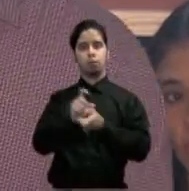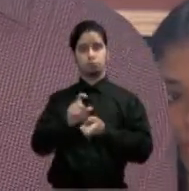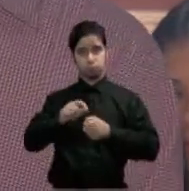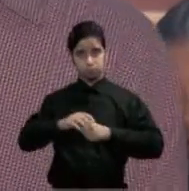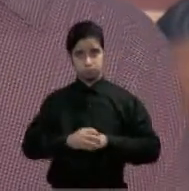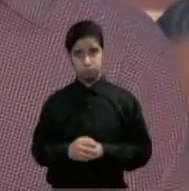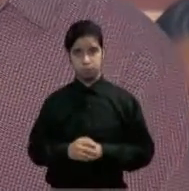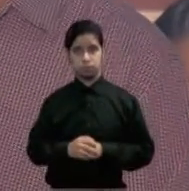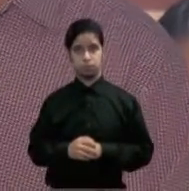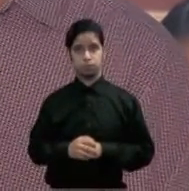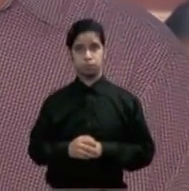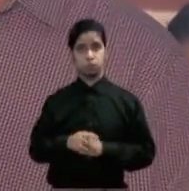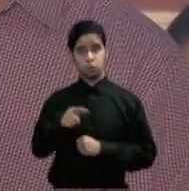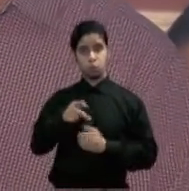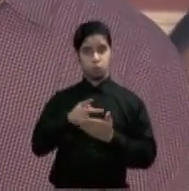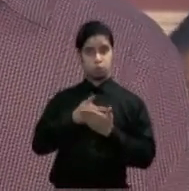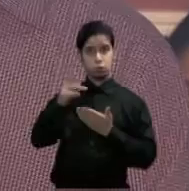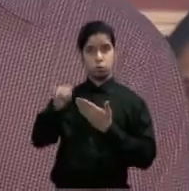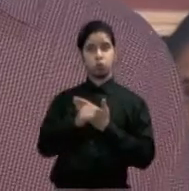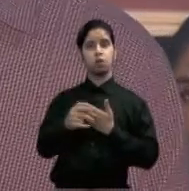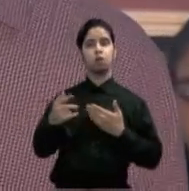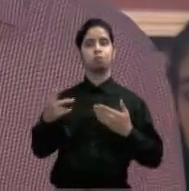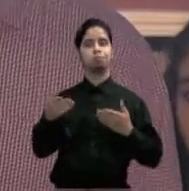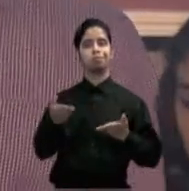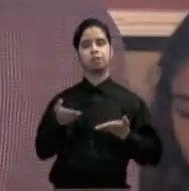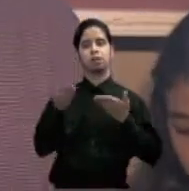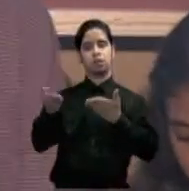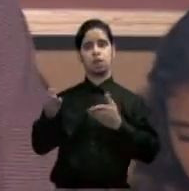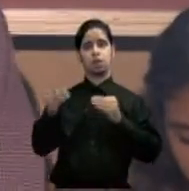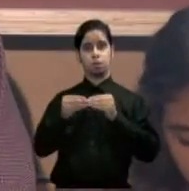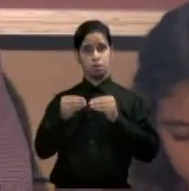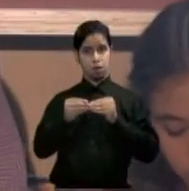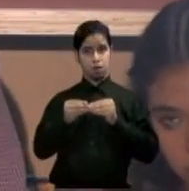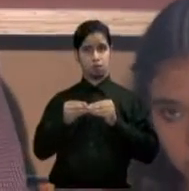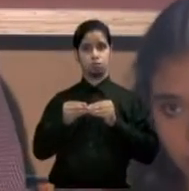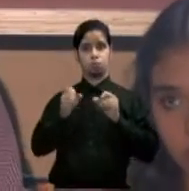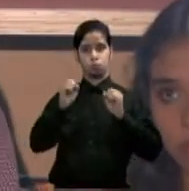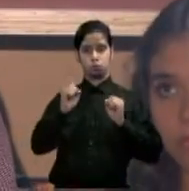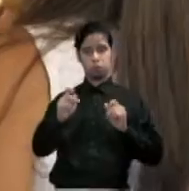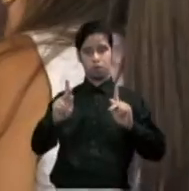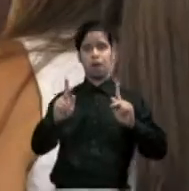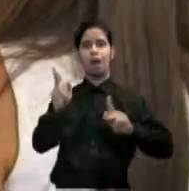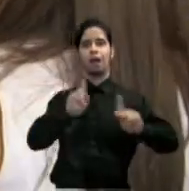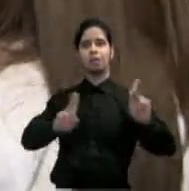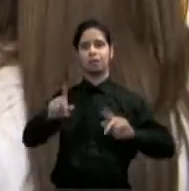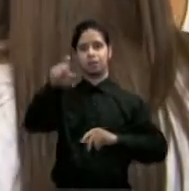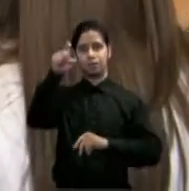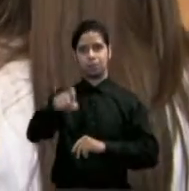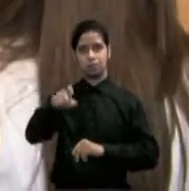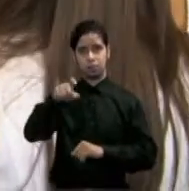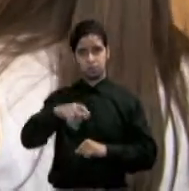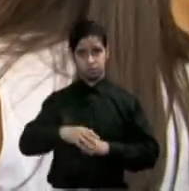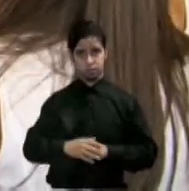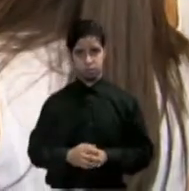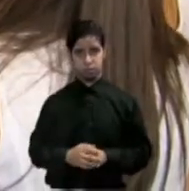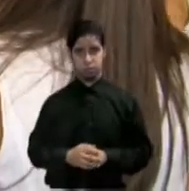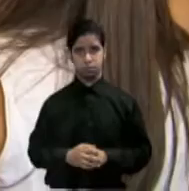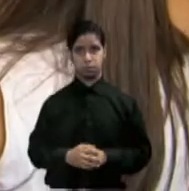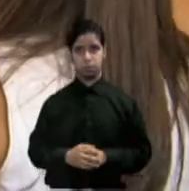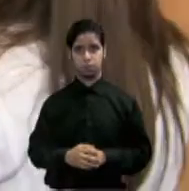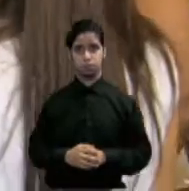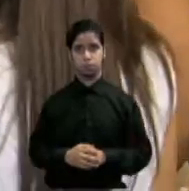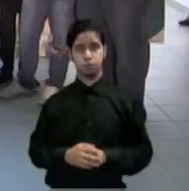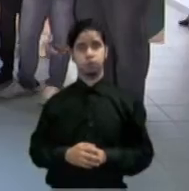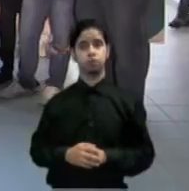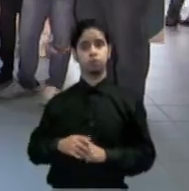proyecto que precisamente le dé más oportunidades a aquellos que necesitan más oportunidades, que son los jóvenes. De otra parte, el primer mandatario reaccionó a la crisis